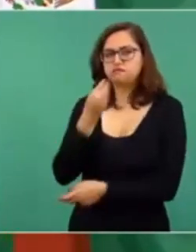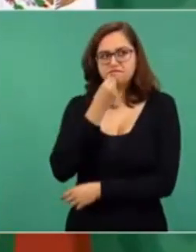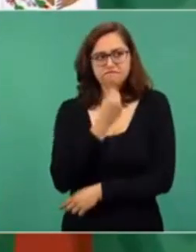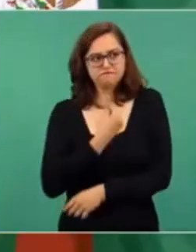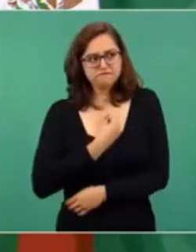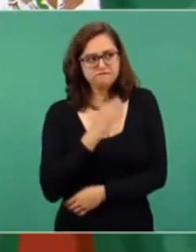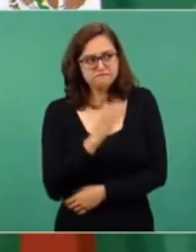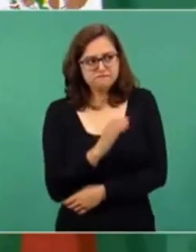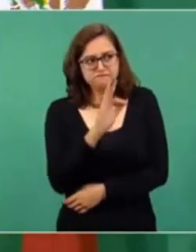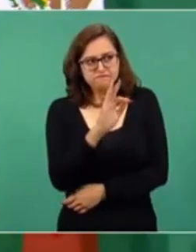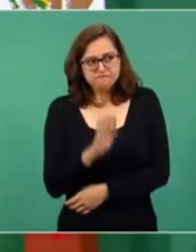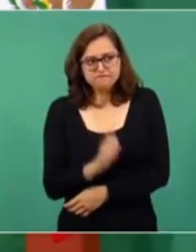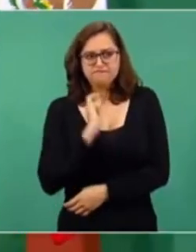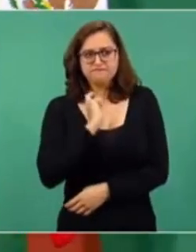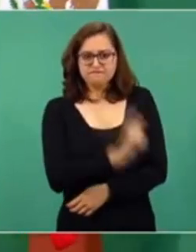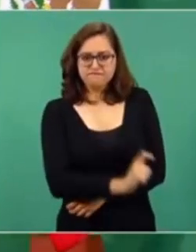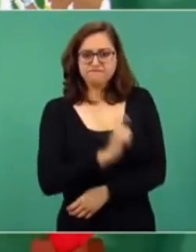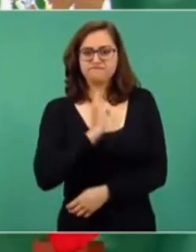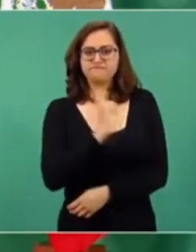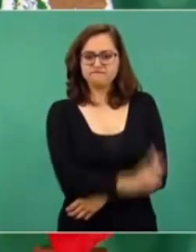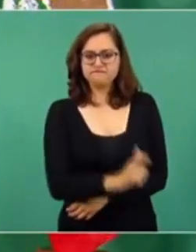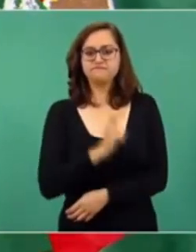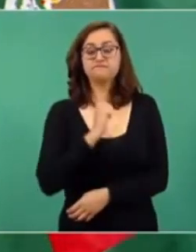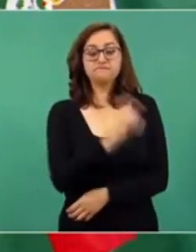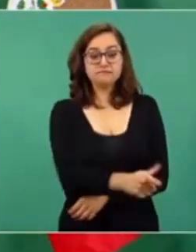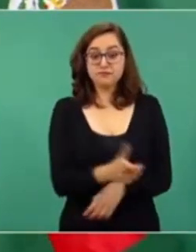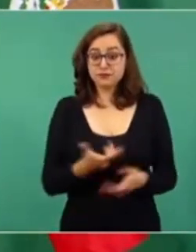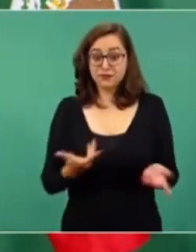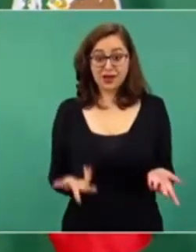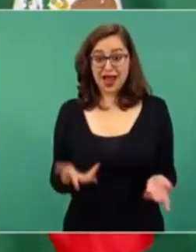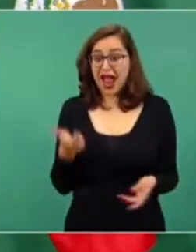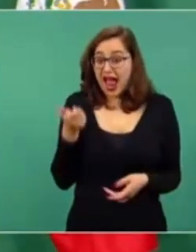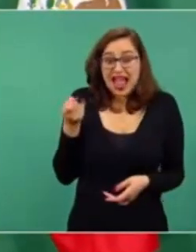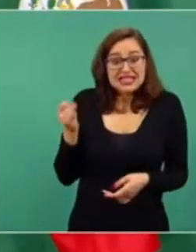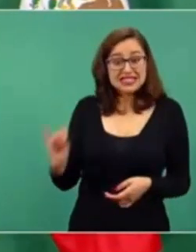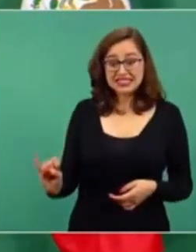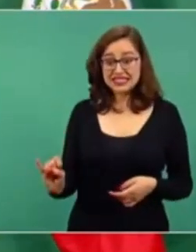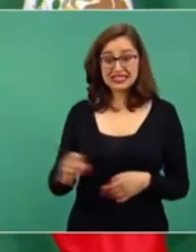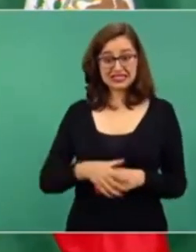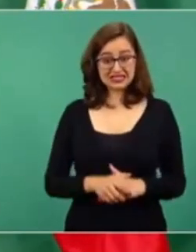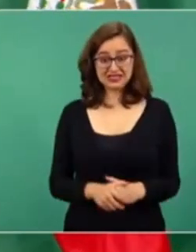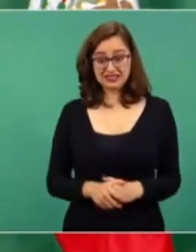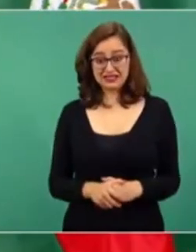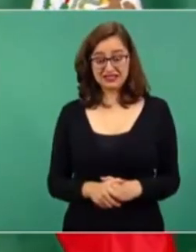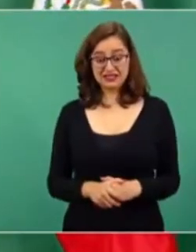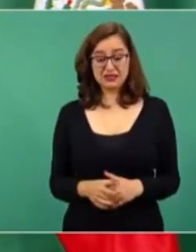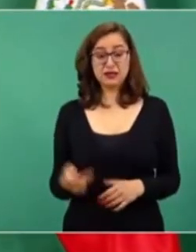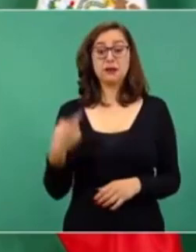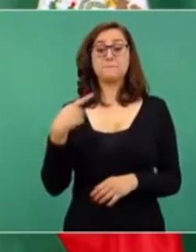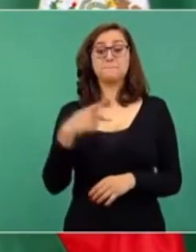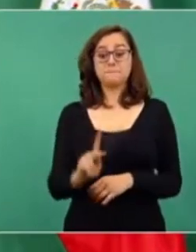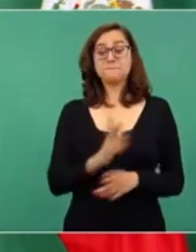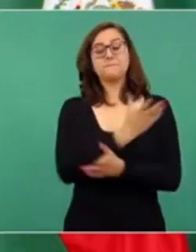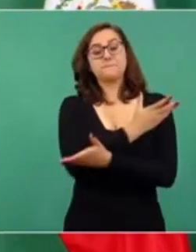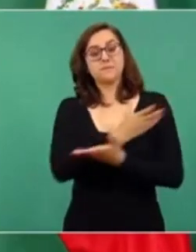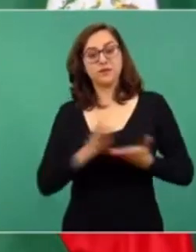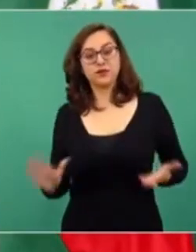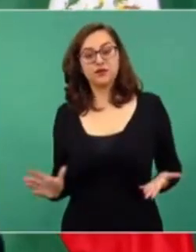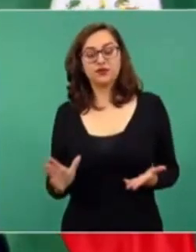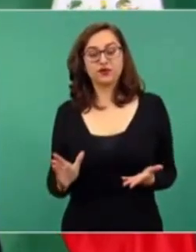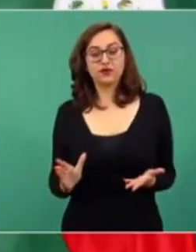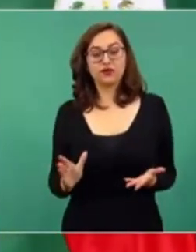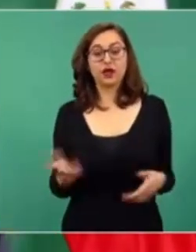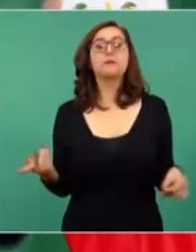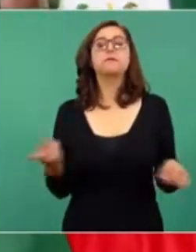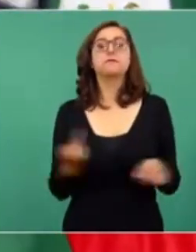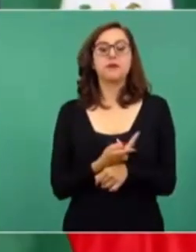compañías extranjeras, pero además con el truco